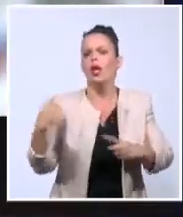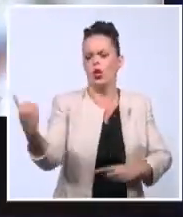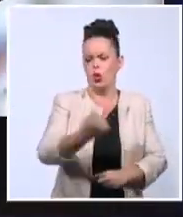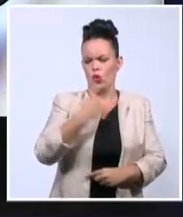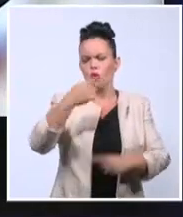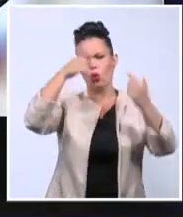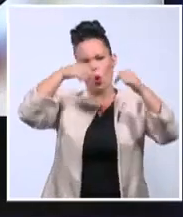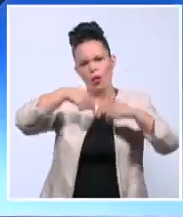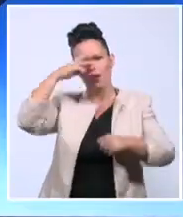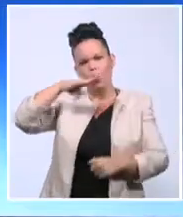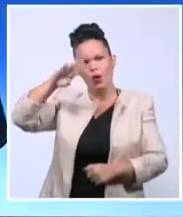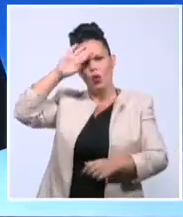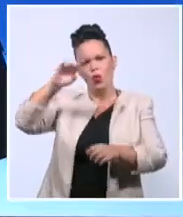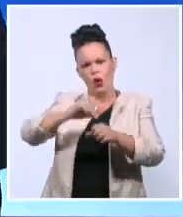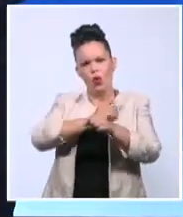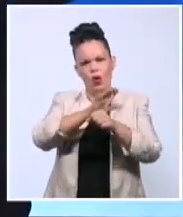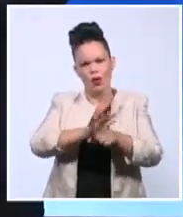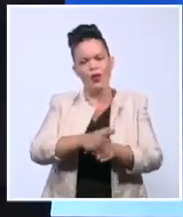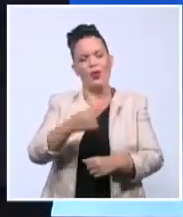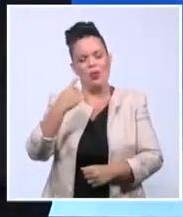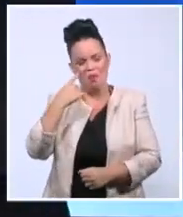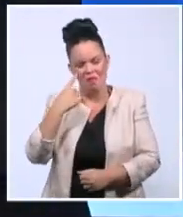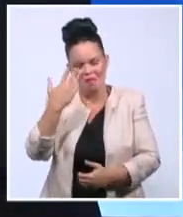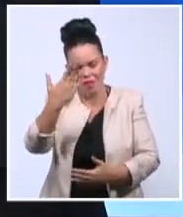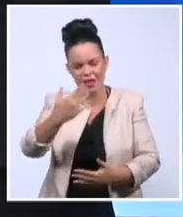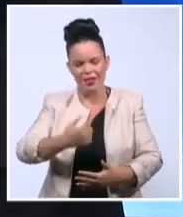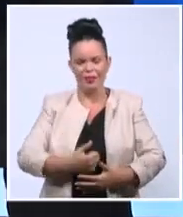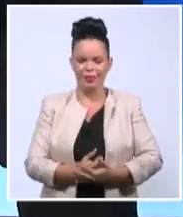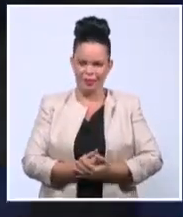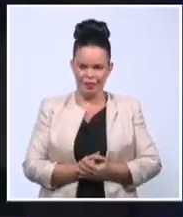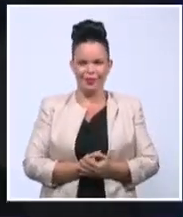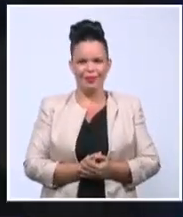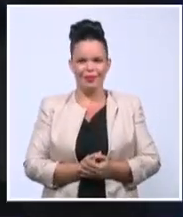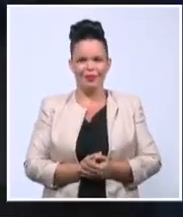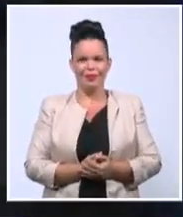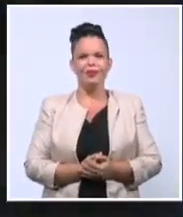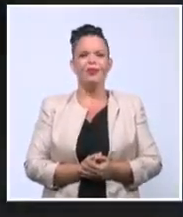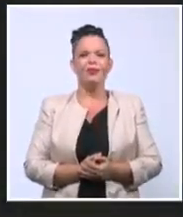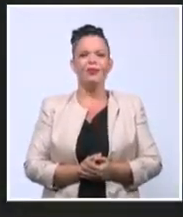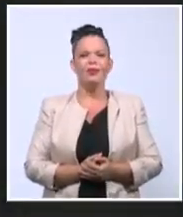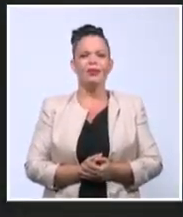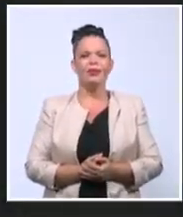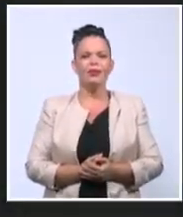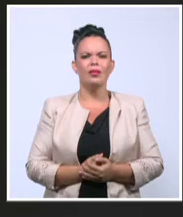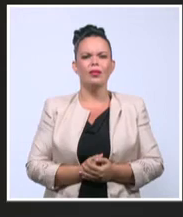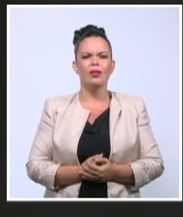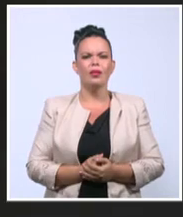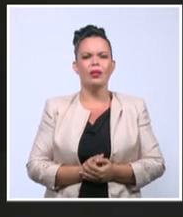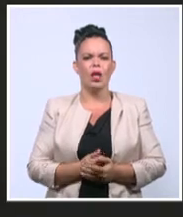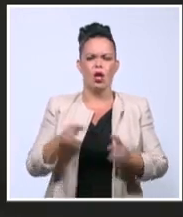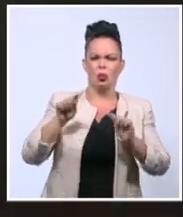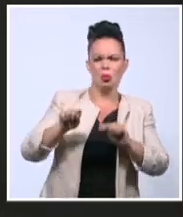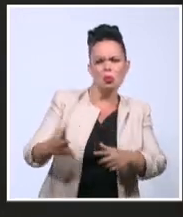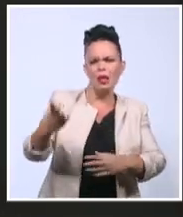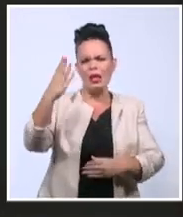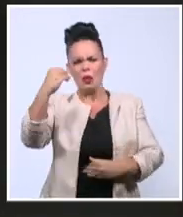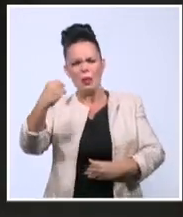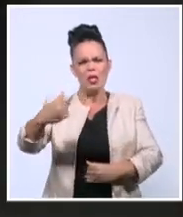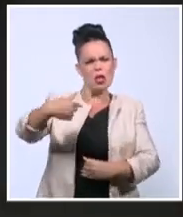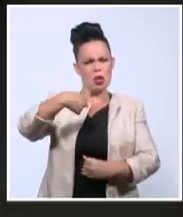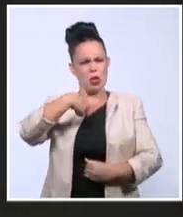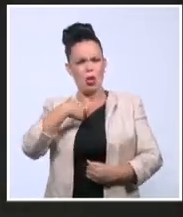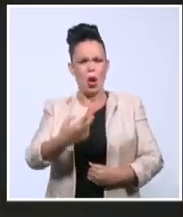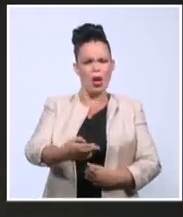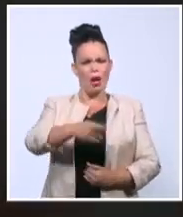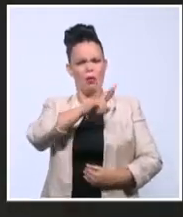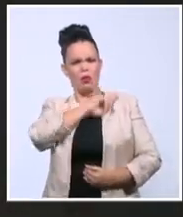esa pandemia? Miren su razonamiento, escúchenlo. Vamos a ver qué es lo que nos dice. Tú me estás diciendo a mí que yo soy el responsable